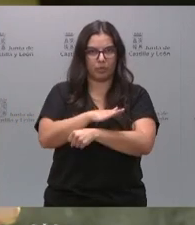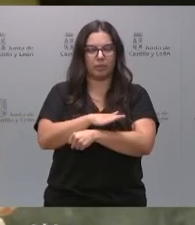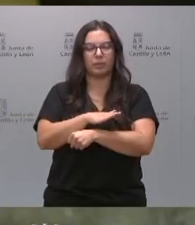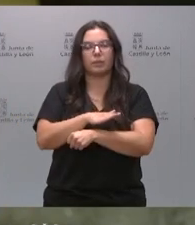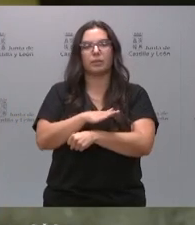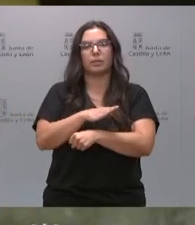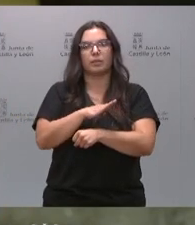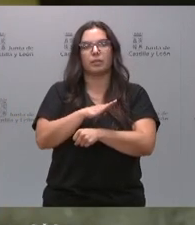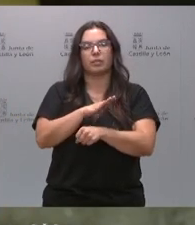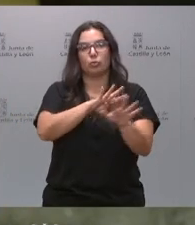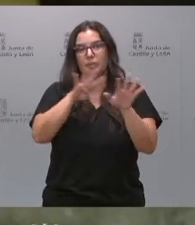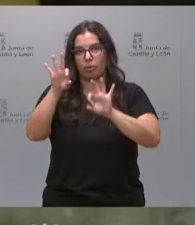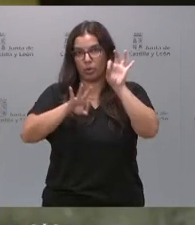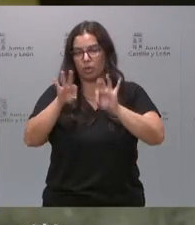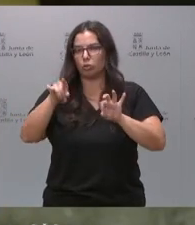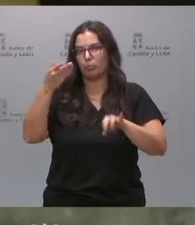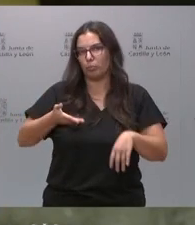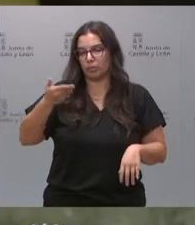nos parece muy importante.